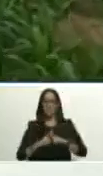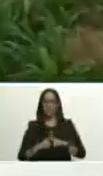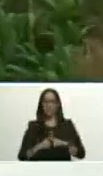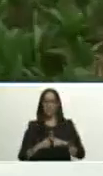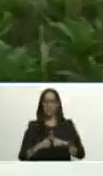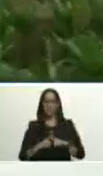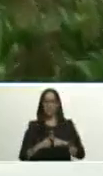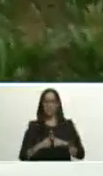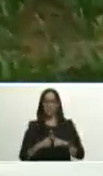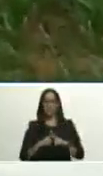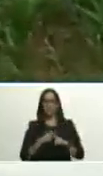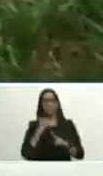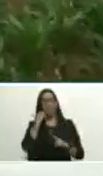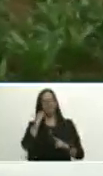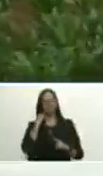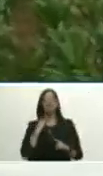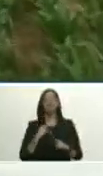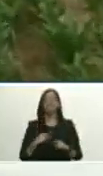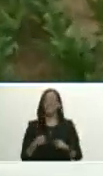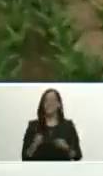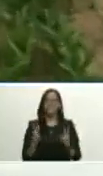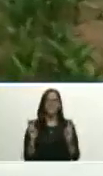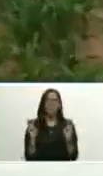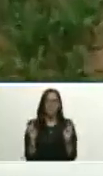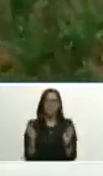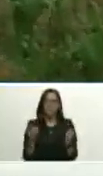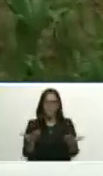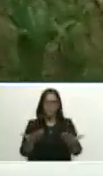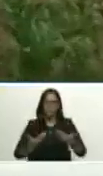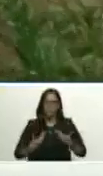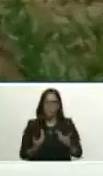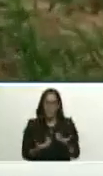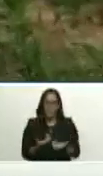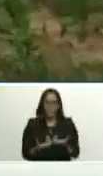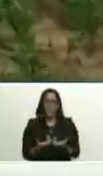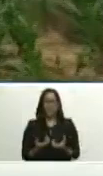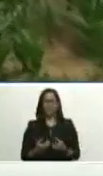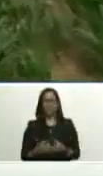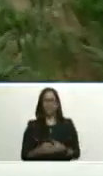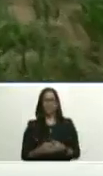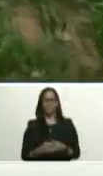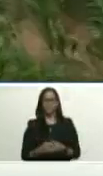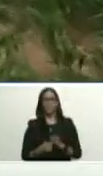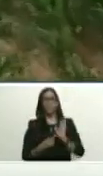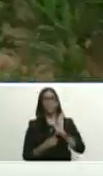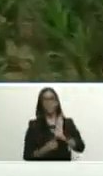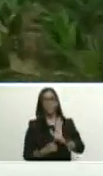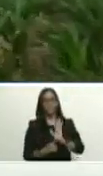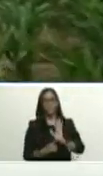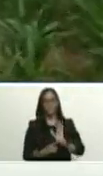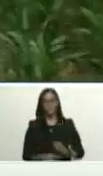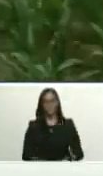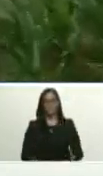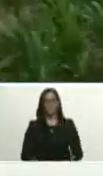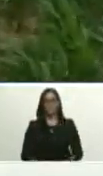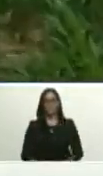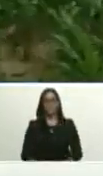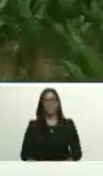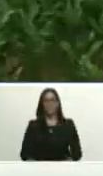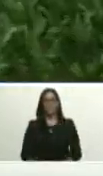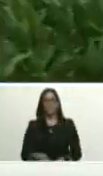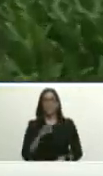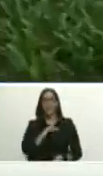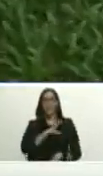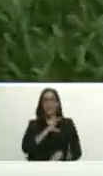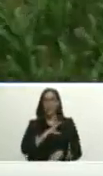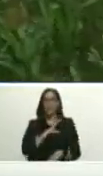que acaban de salir tan calienticos aquí los tengo calienticos de la CEPAL la Comisión